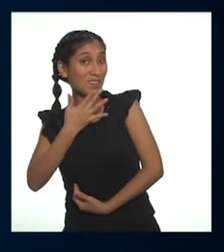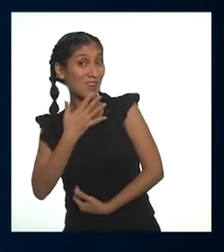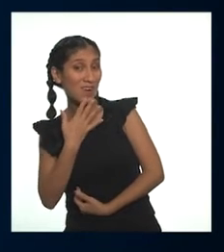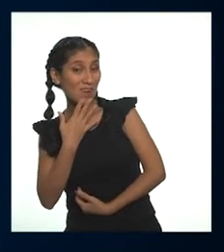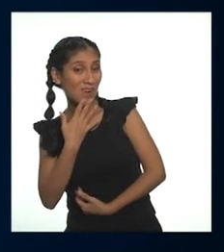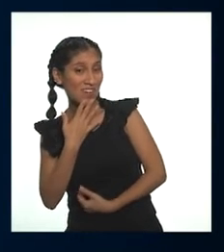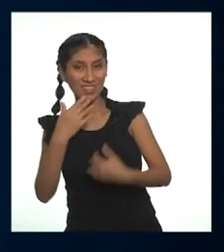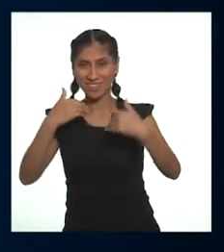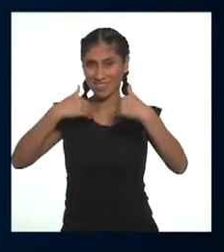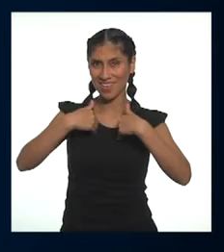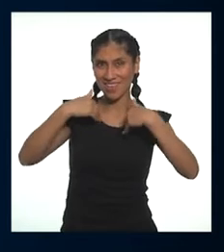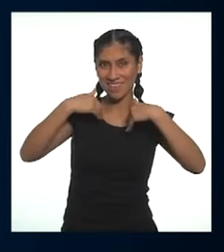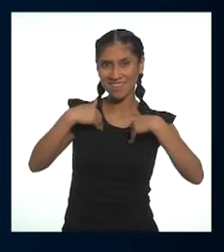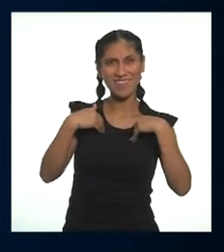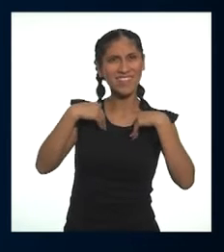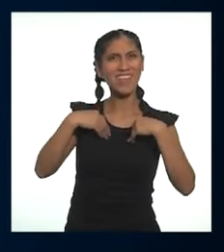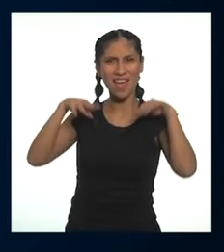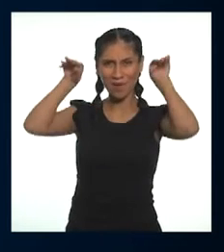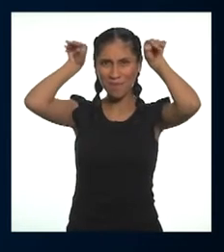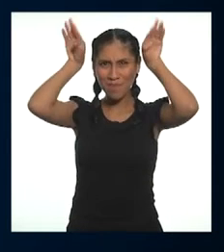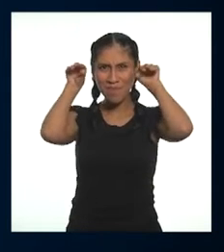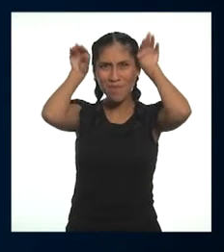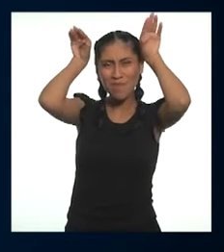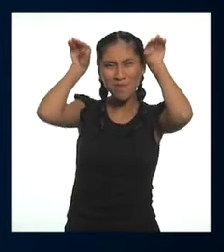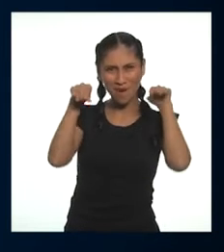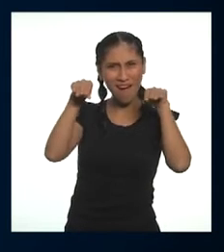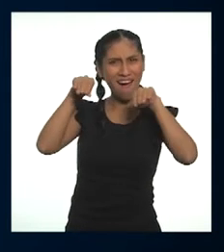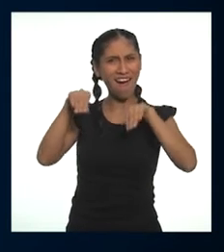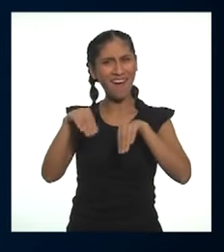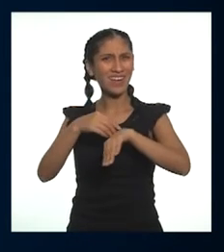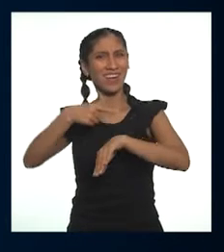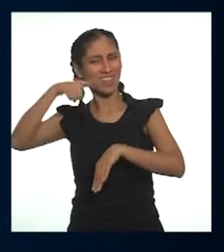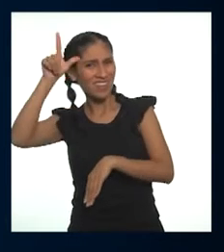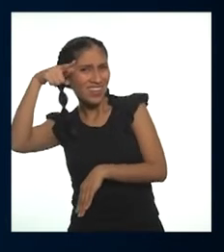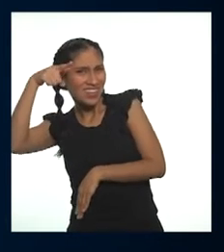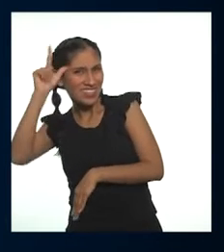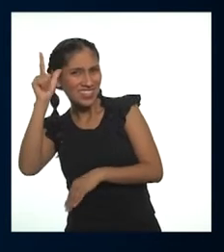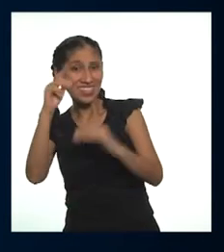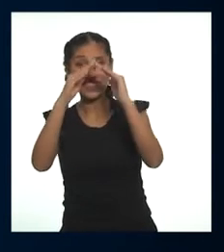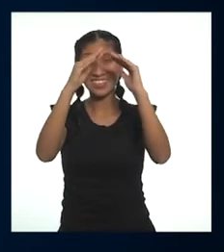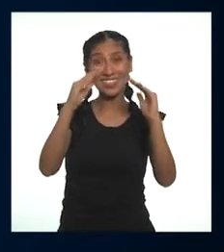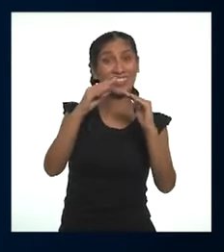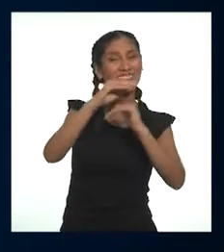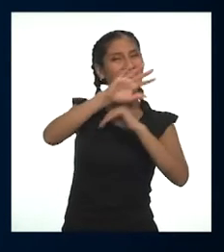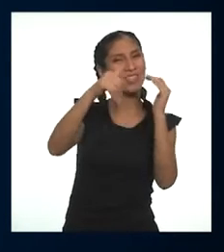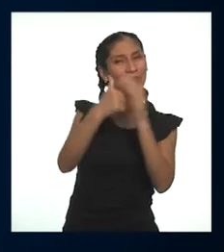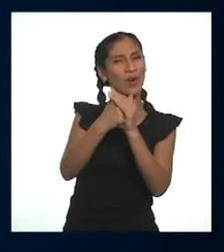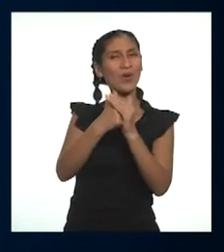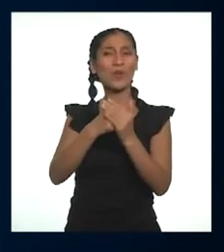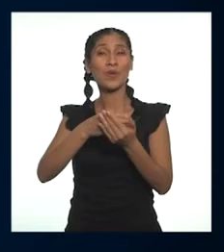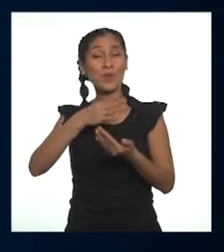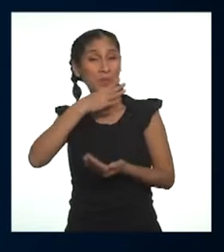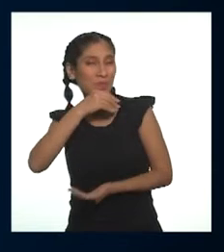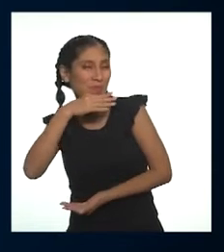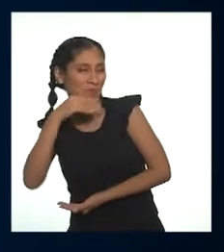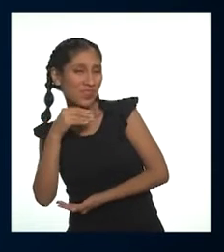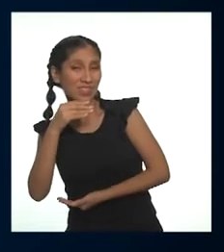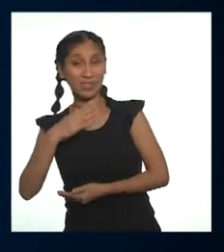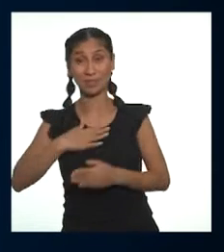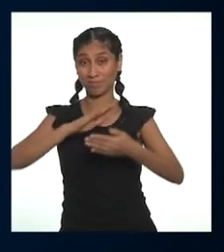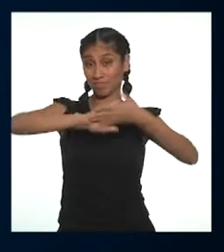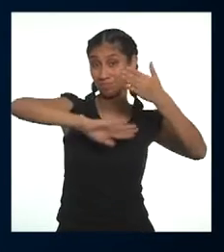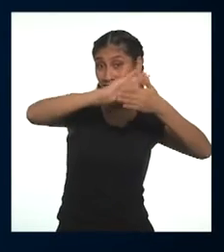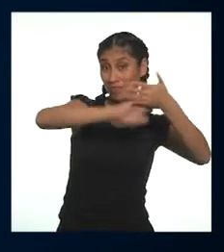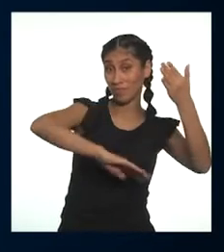colores tenían vacas lecheras, casitas de chocolate y harta vegetación. Mi abecedario